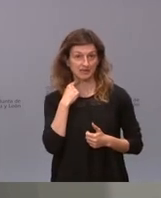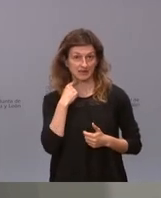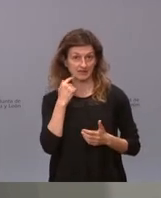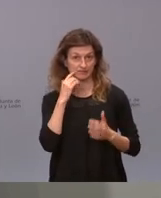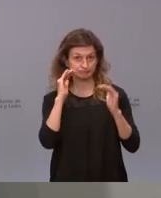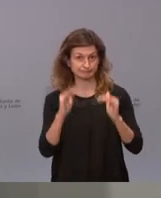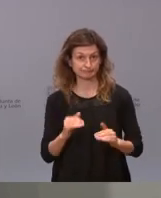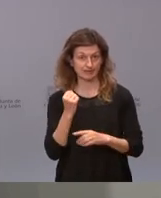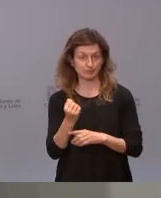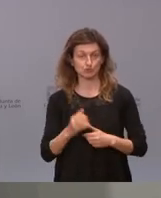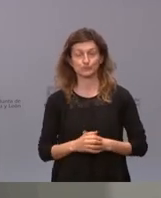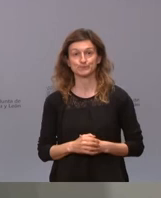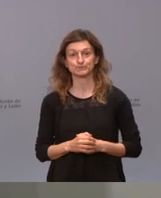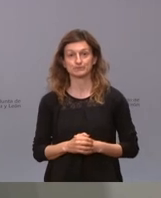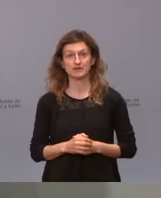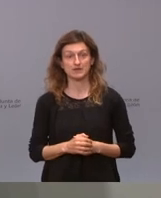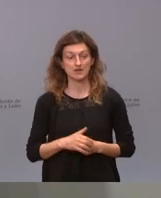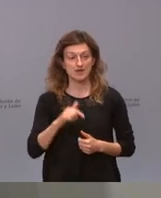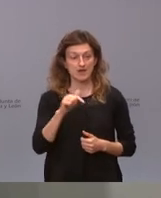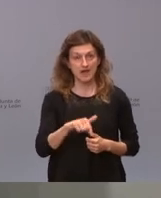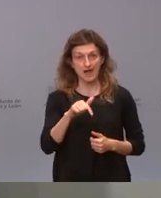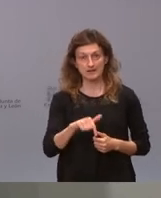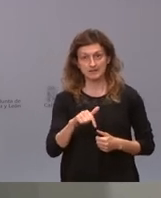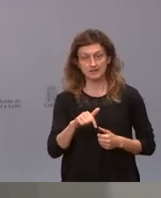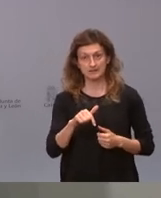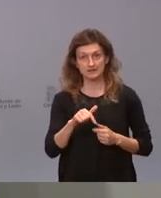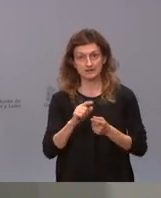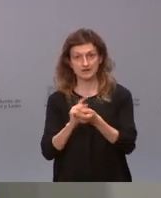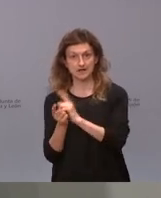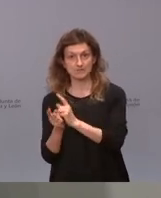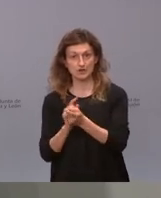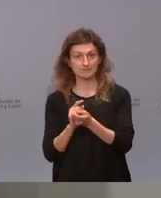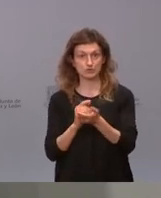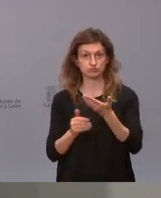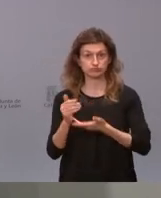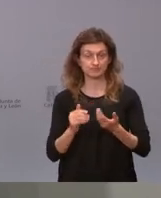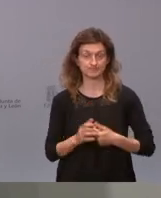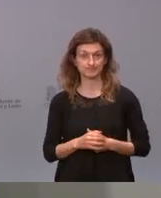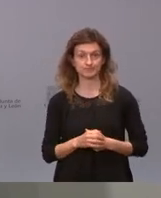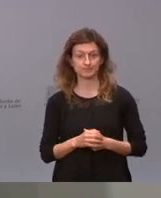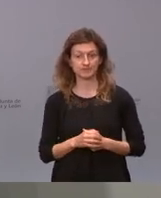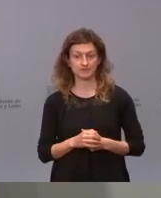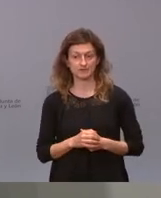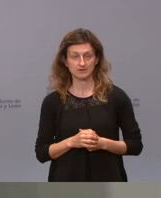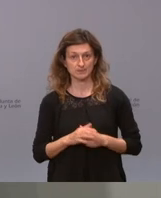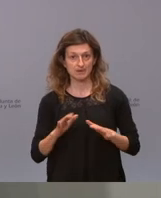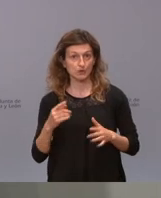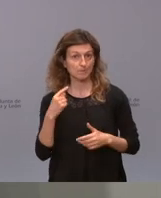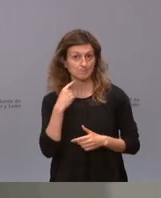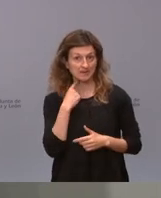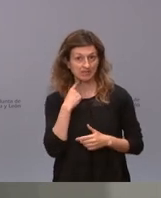notablemente apoyo nosotros aquí puede que hayamos trasvasado apoyo de uno a otro y además lo hemos ganado pero quienes han perdido